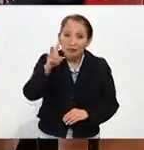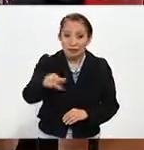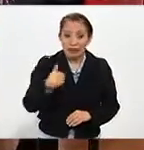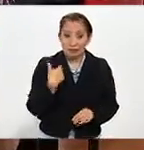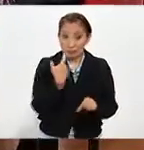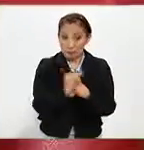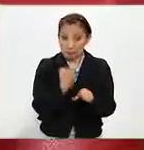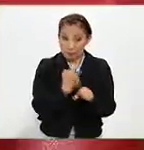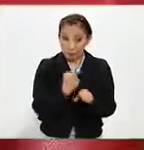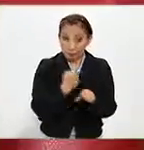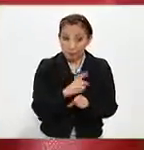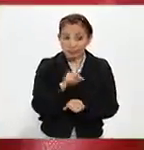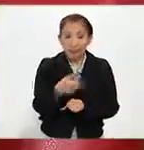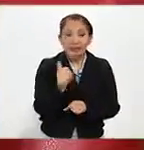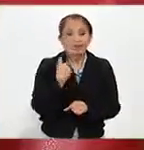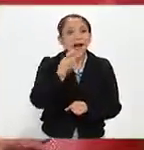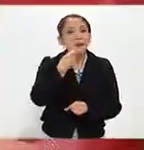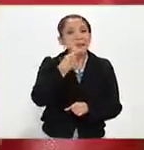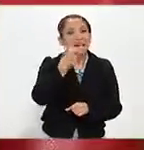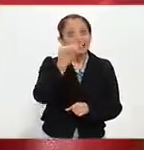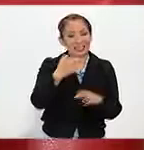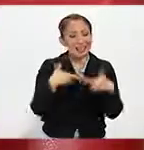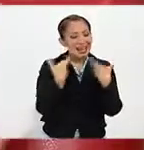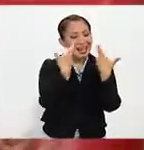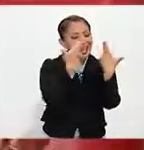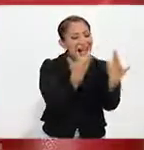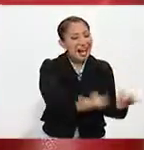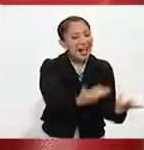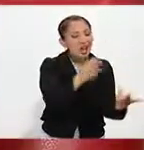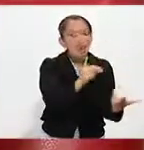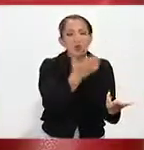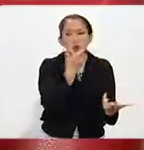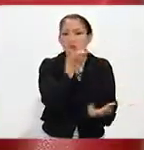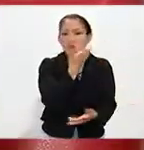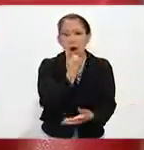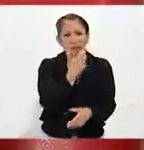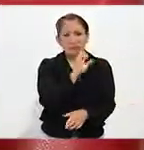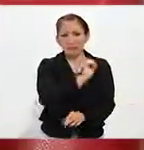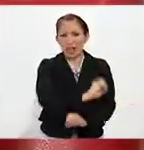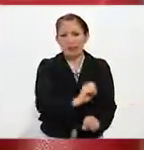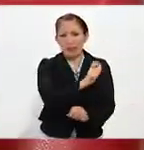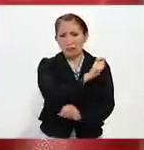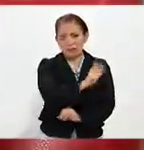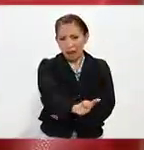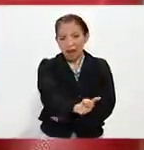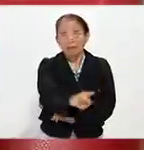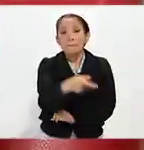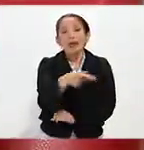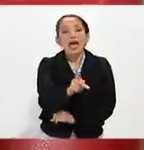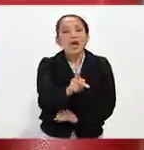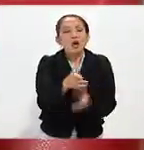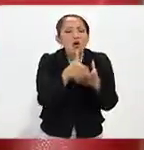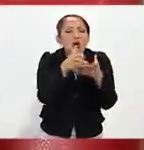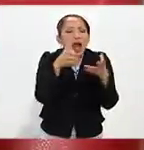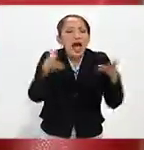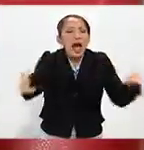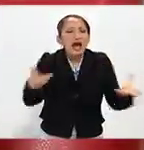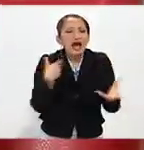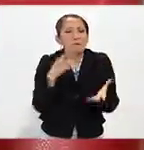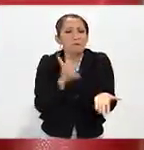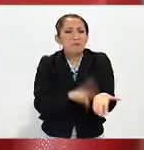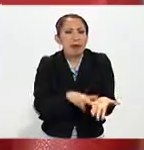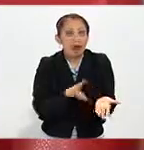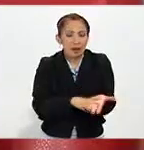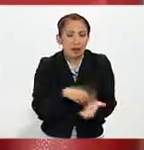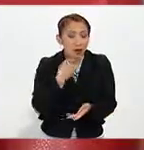que lo primero es, vamos a hablar de esos regalos que no tienen un costo monetario, pero que tienen un gran significado. Y me